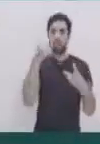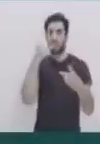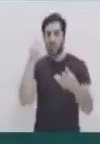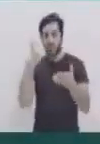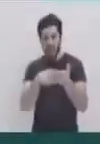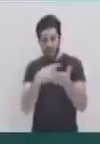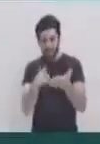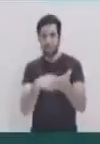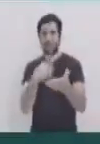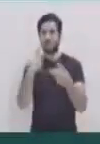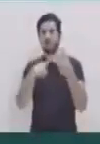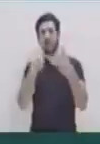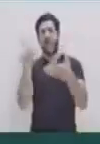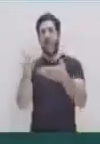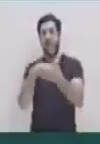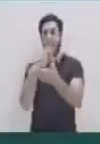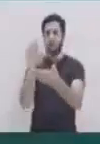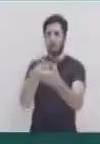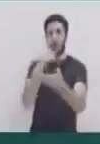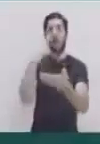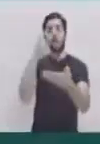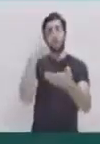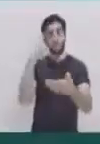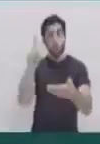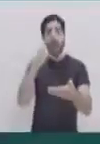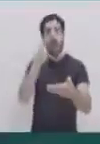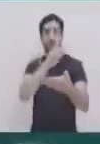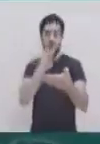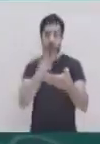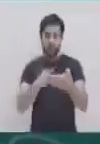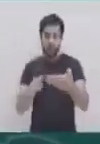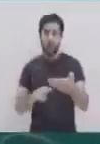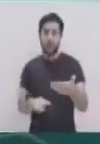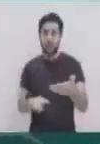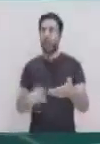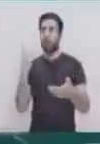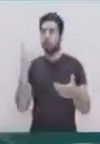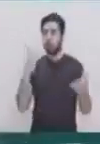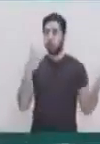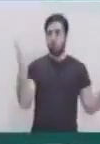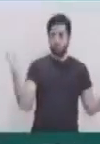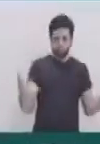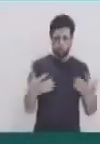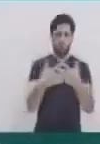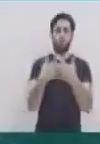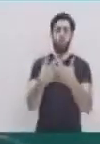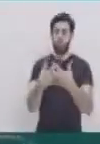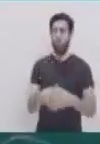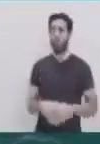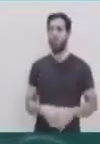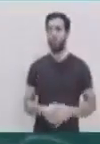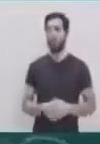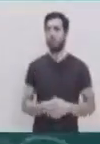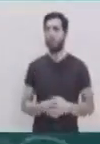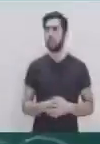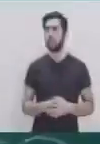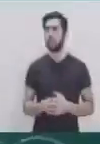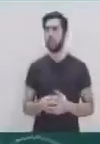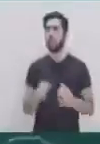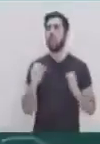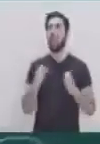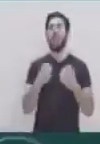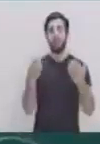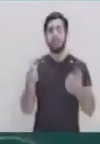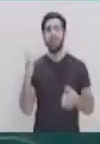poder desarrollar esa nueva narrativa. Entonces, vamos a hilar tanto la narrativa como la transmedia. Esos son los